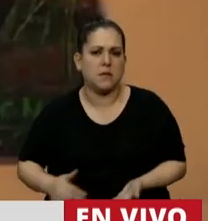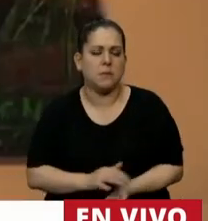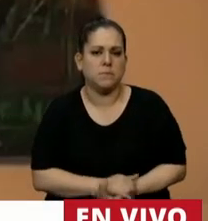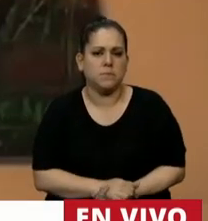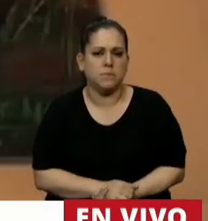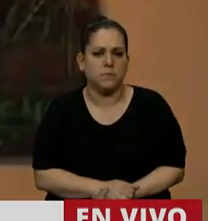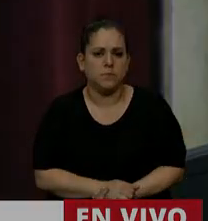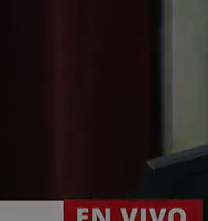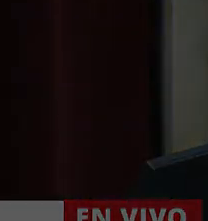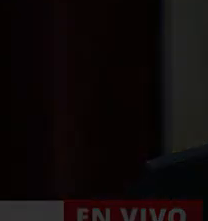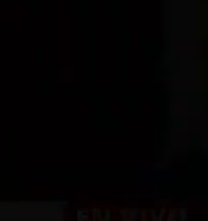diputado Enríquez.